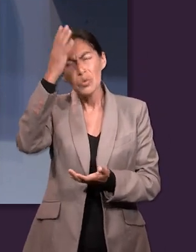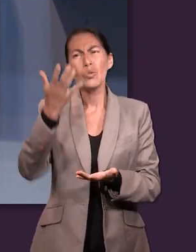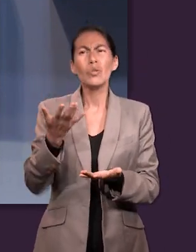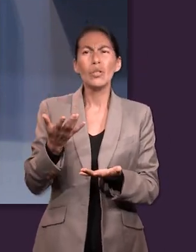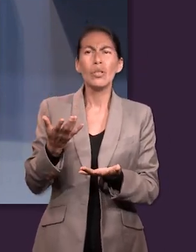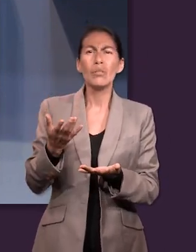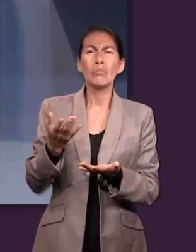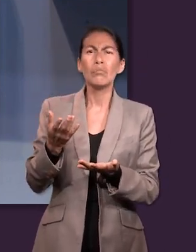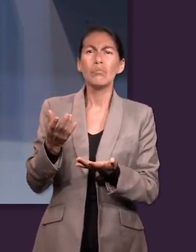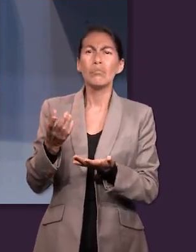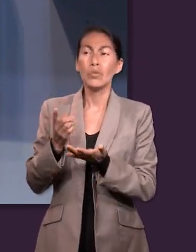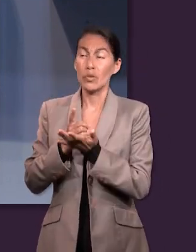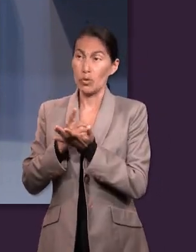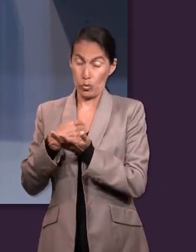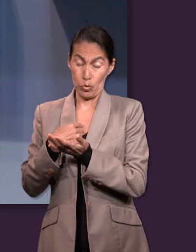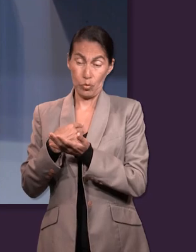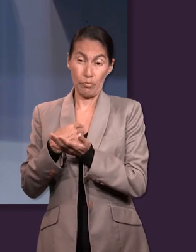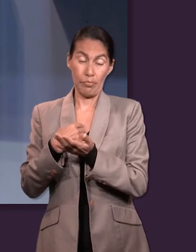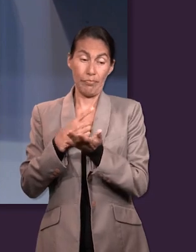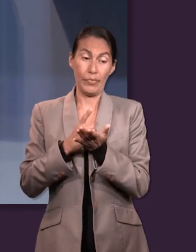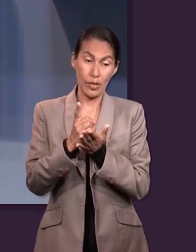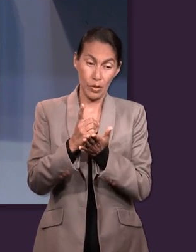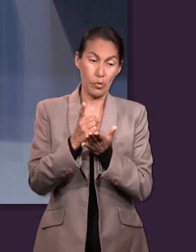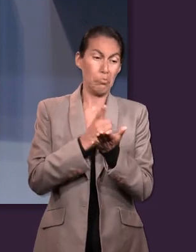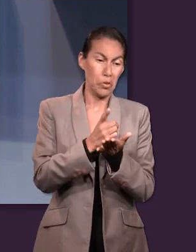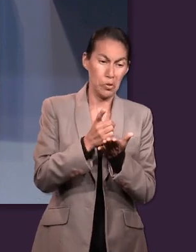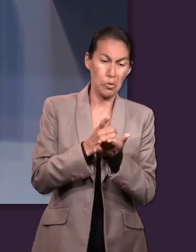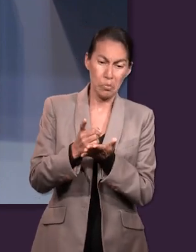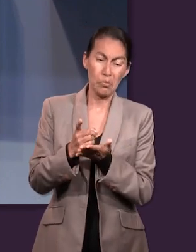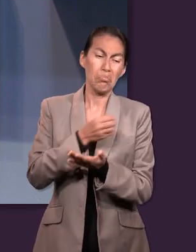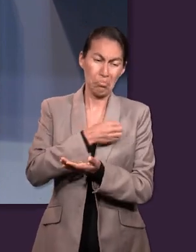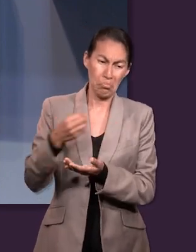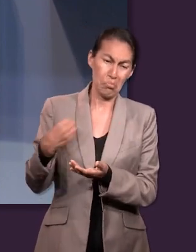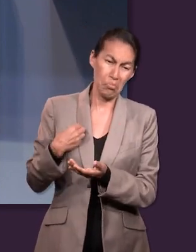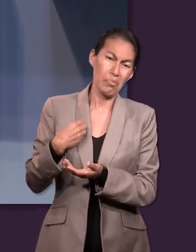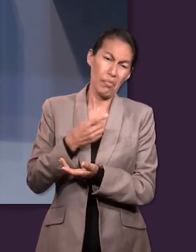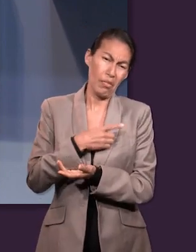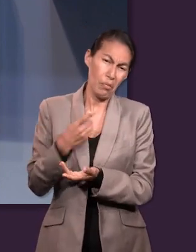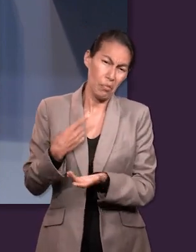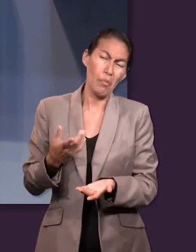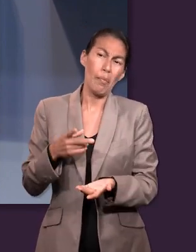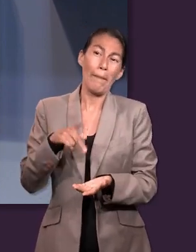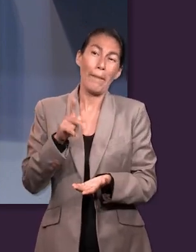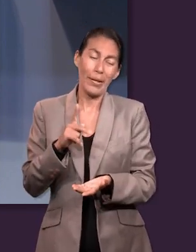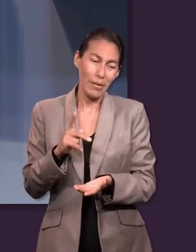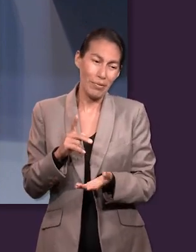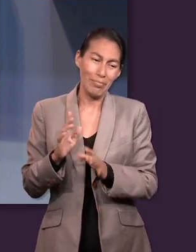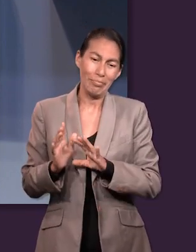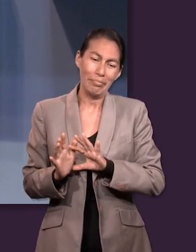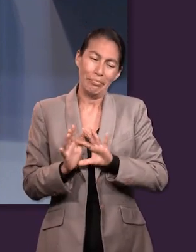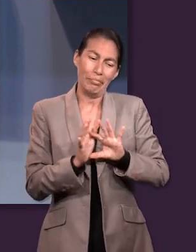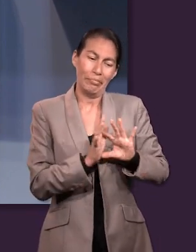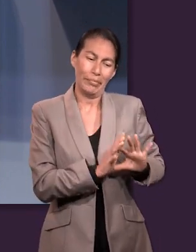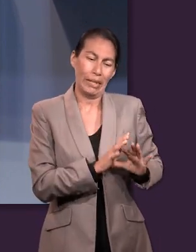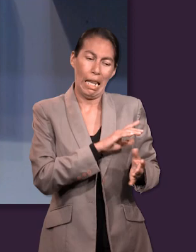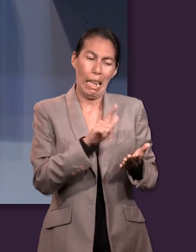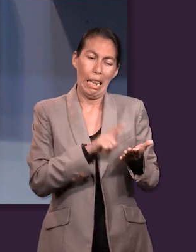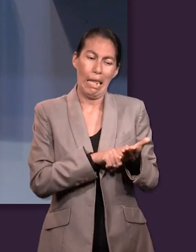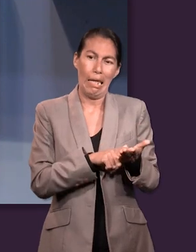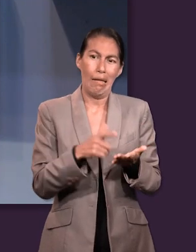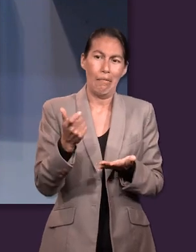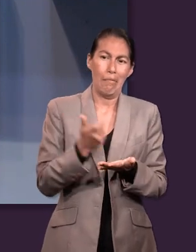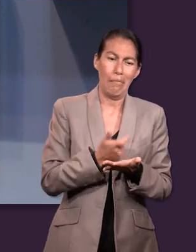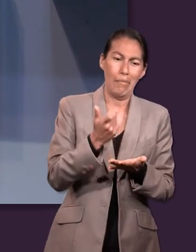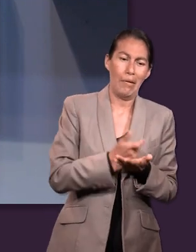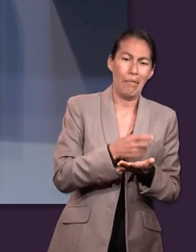ahorita es muy de derechos, y yo tengo esto, y también tengo obligaciones, pero mira, la ley me tiene que dar